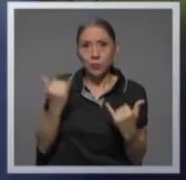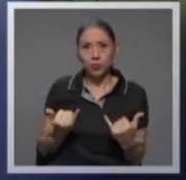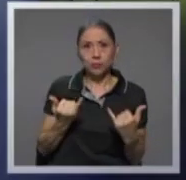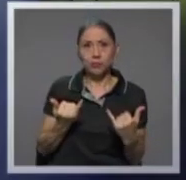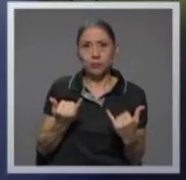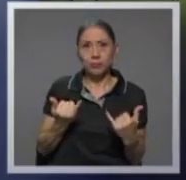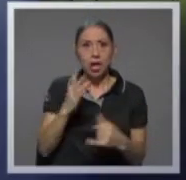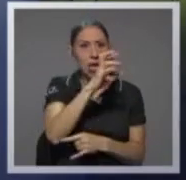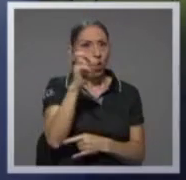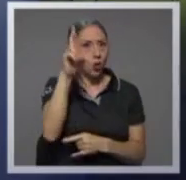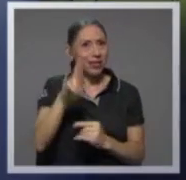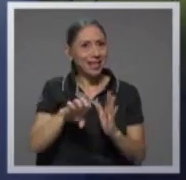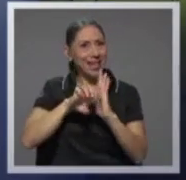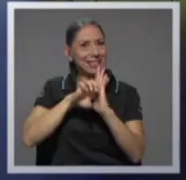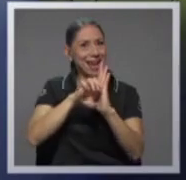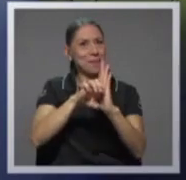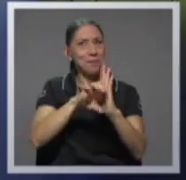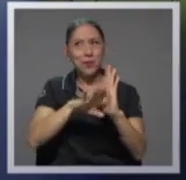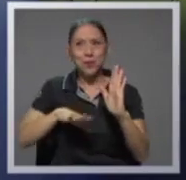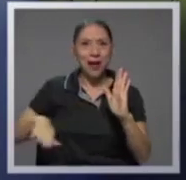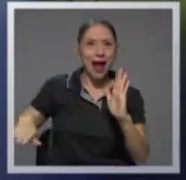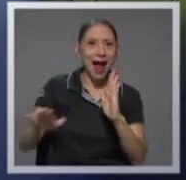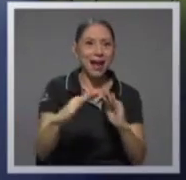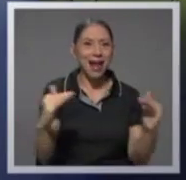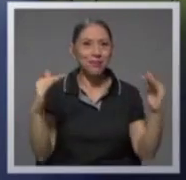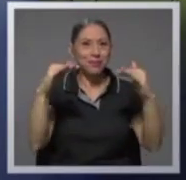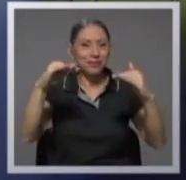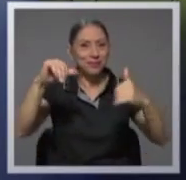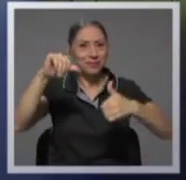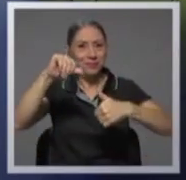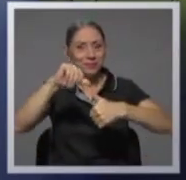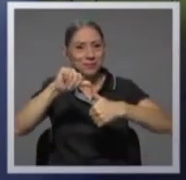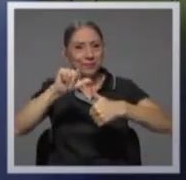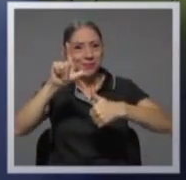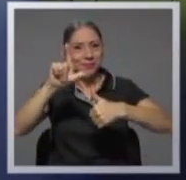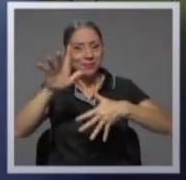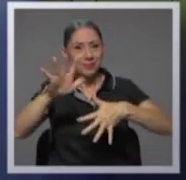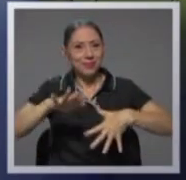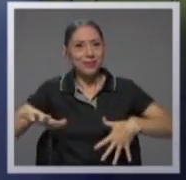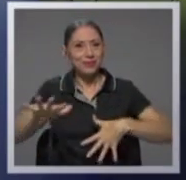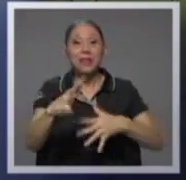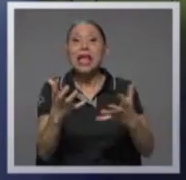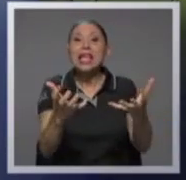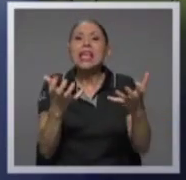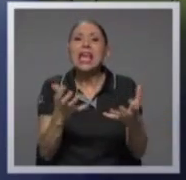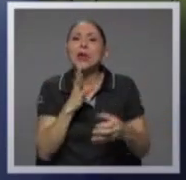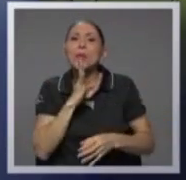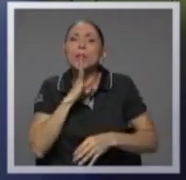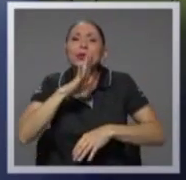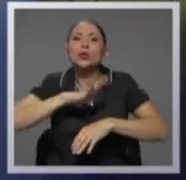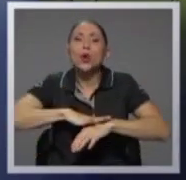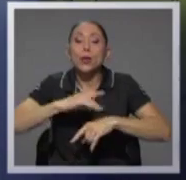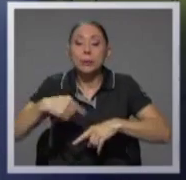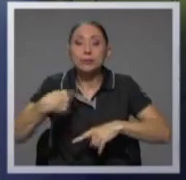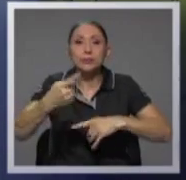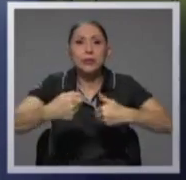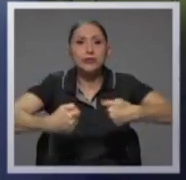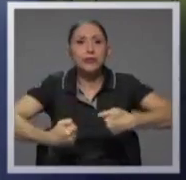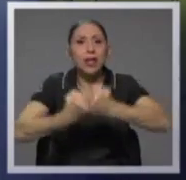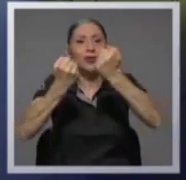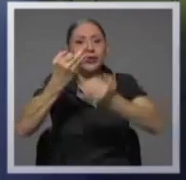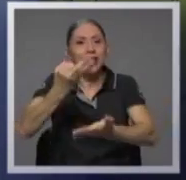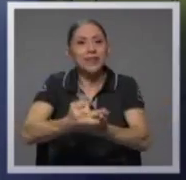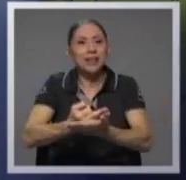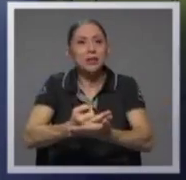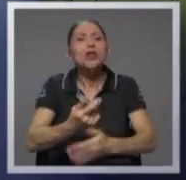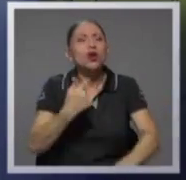Costa Rica es ejemplo para la región quiero quiero hacer un comentario sobre los retos que tenemos sobre el financiamiento yo soy